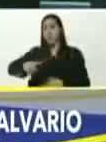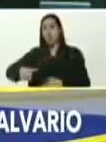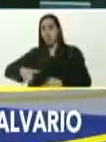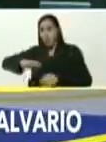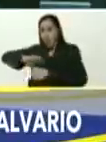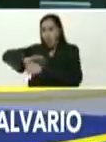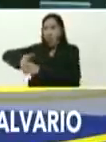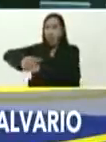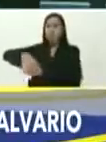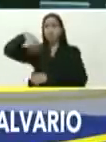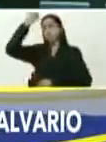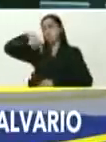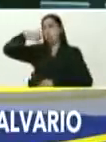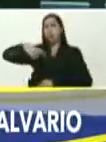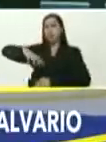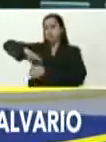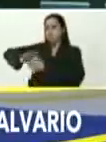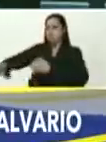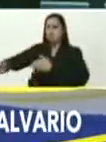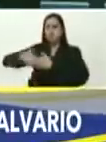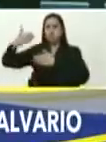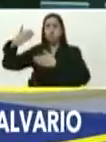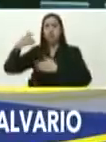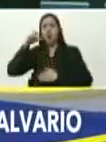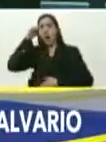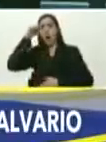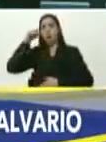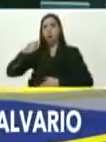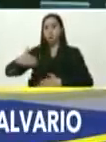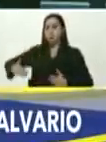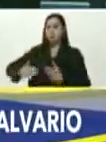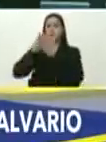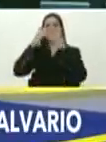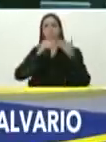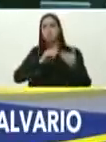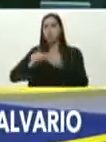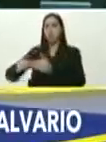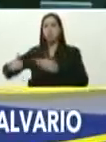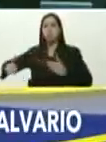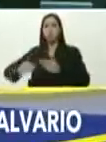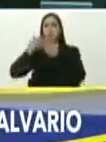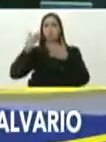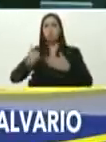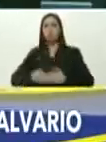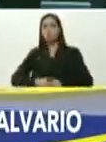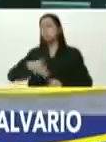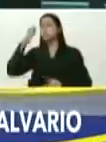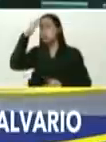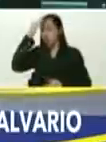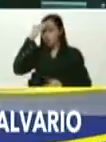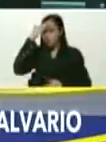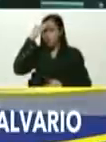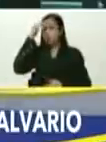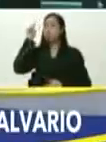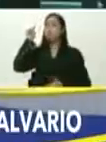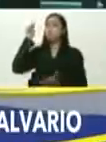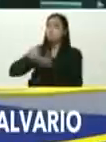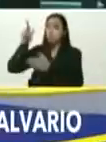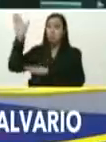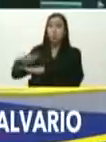la llave, y tranca la llave, para que no le pase, el agua al pueblo, lo sé, hay que ir por ello,